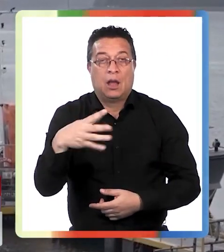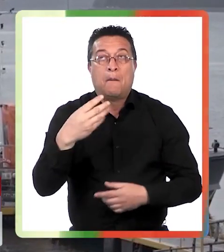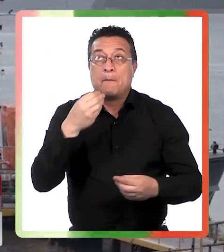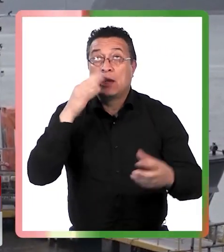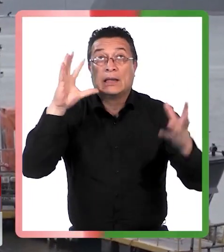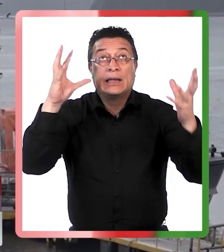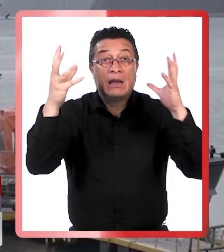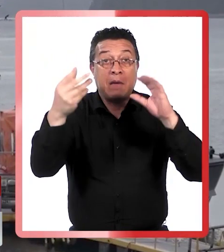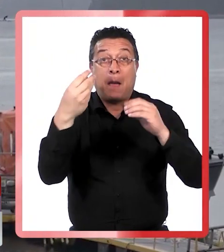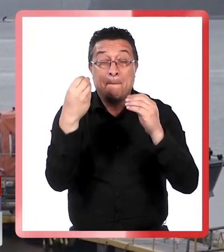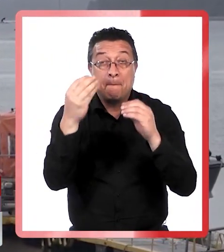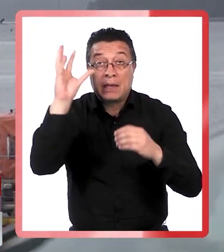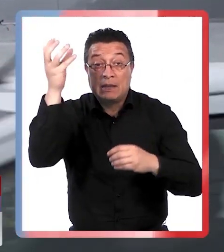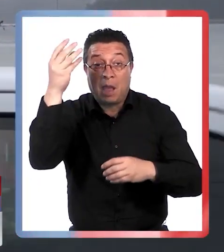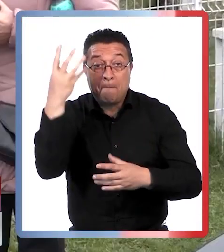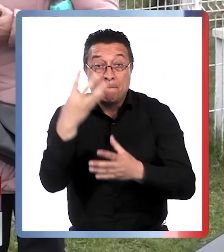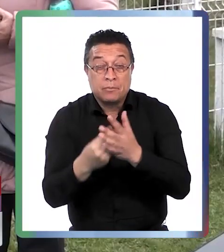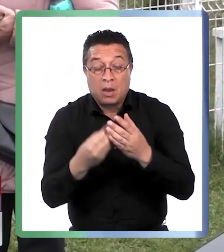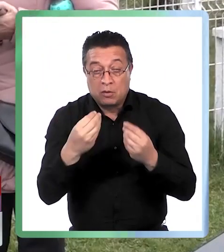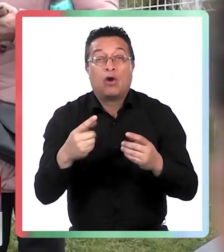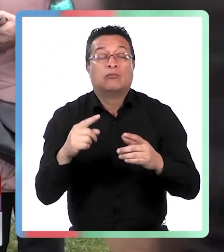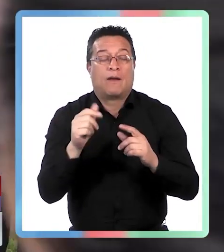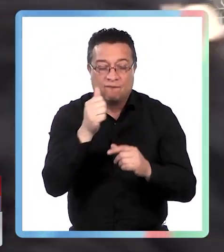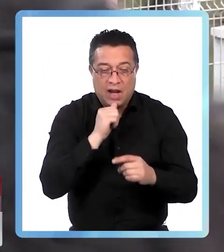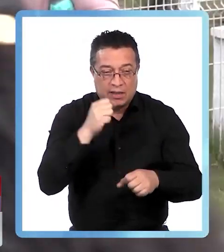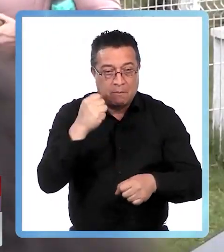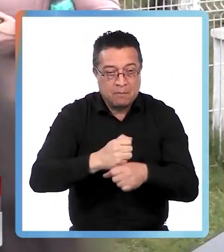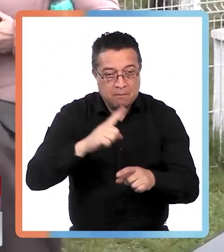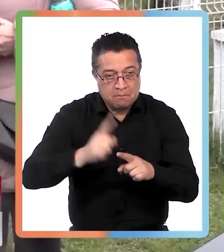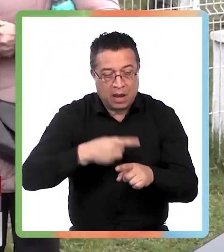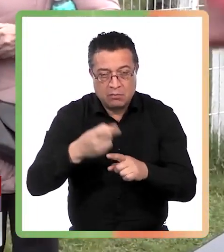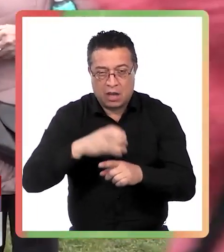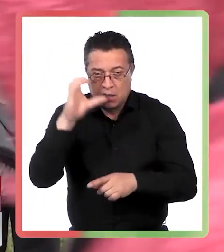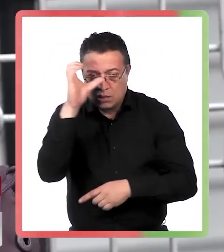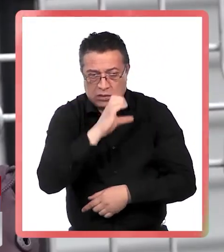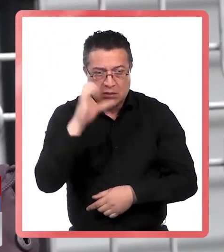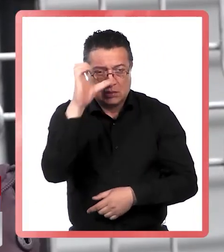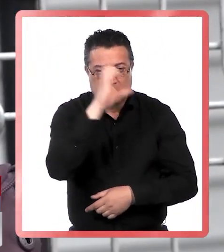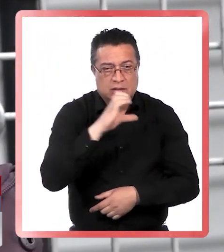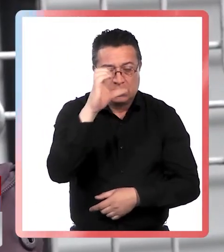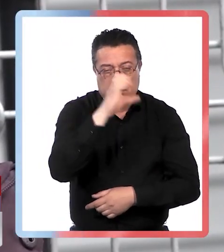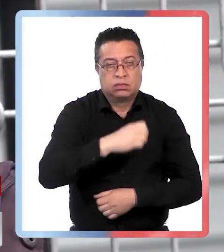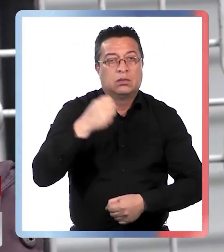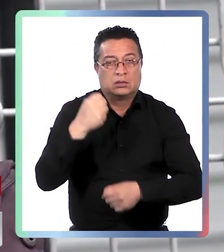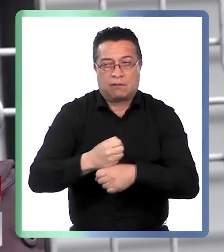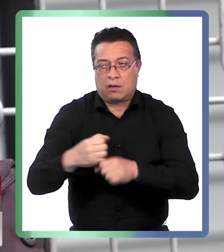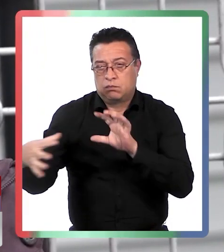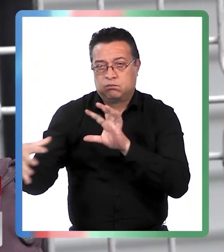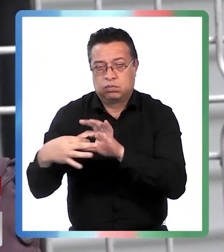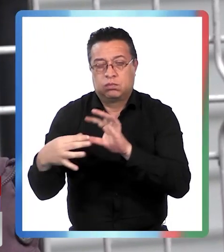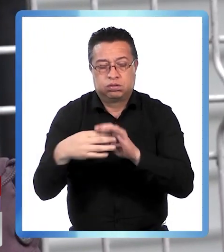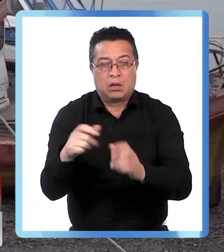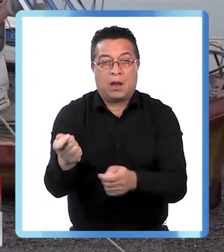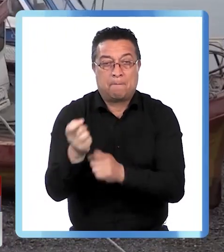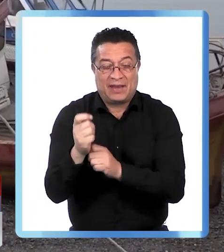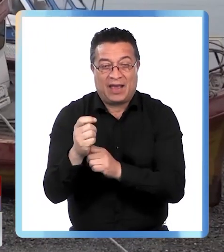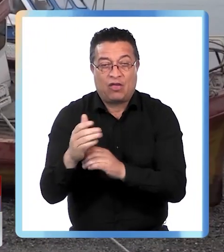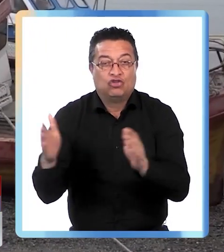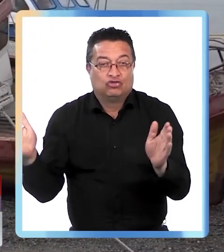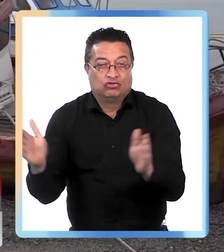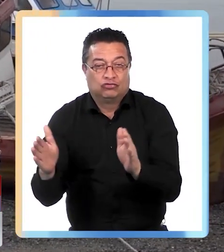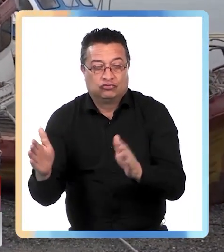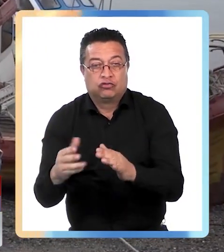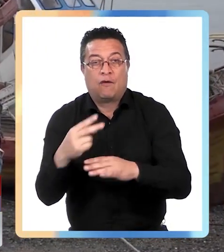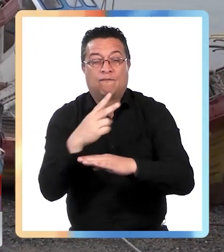climáticas, los trabajos de búsqueda de las personas restantes continuaron durante la jornada, en un trabajo mancomunado entre pescadores